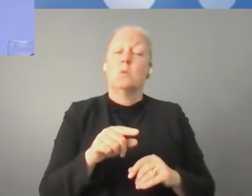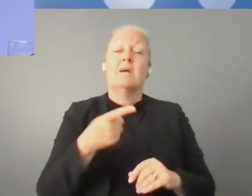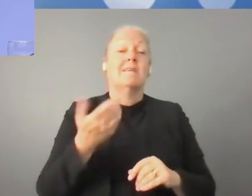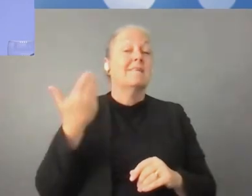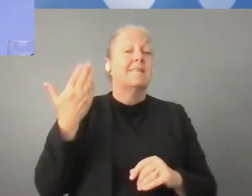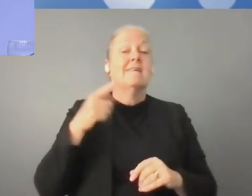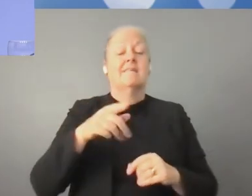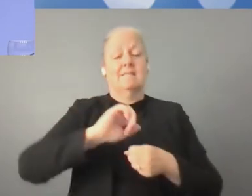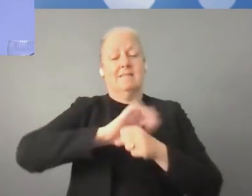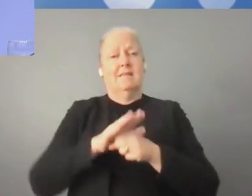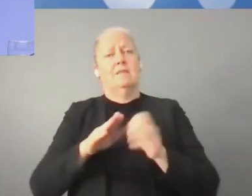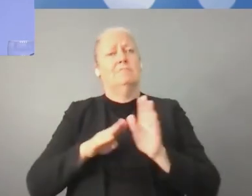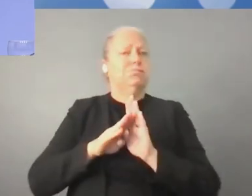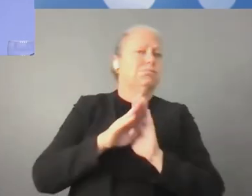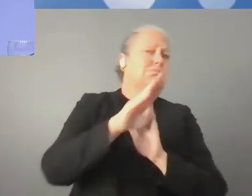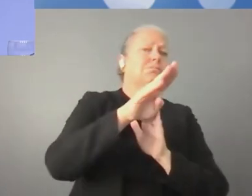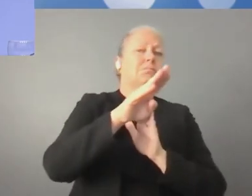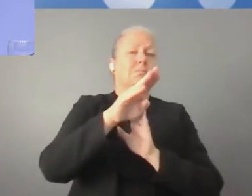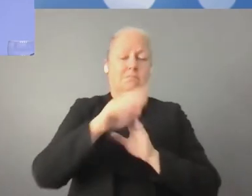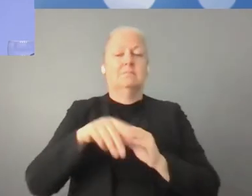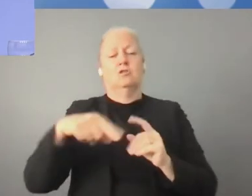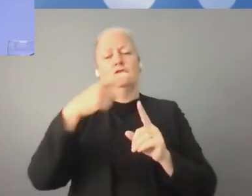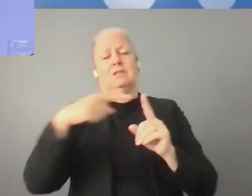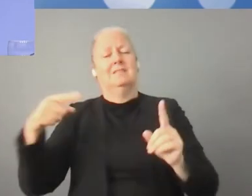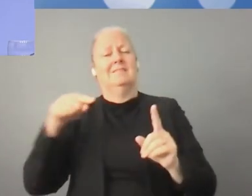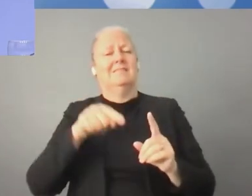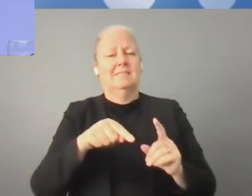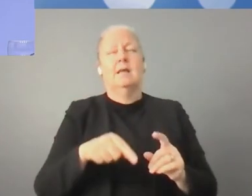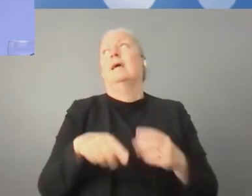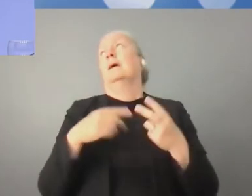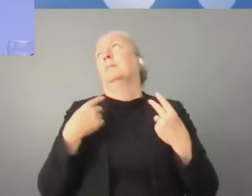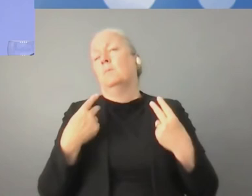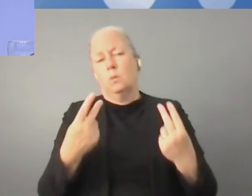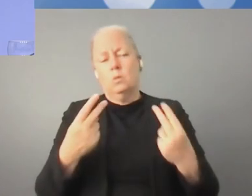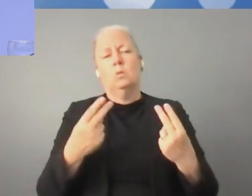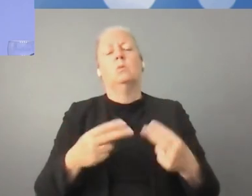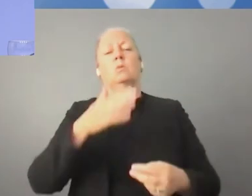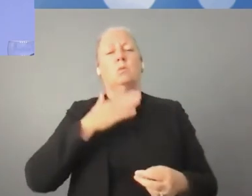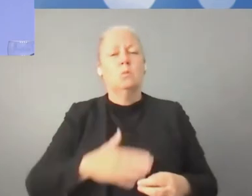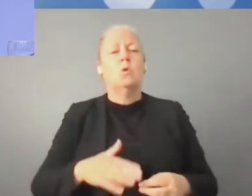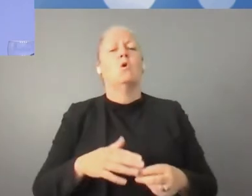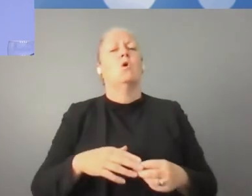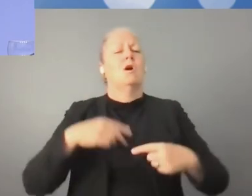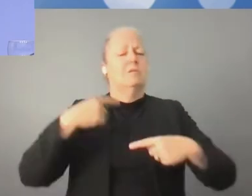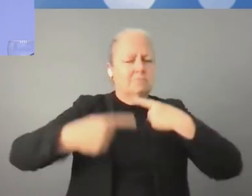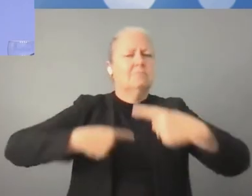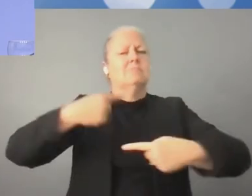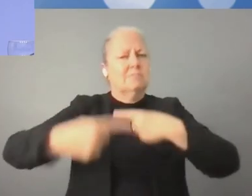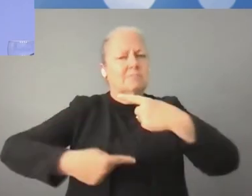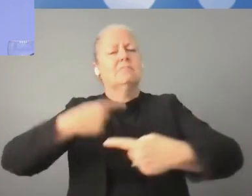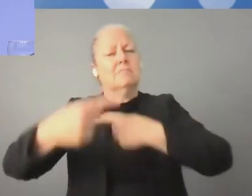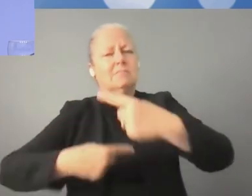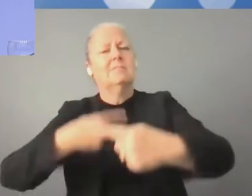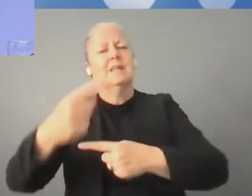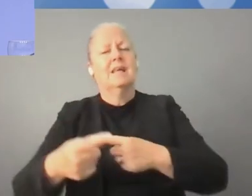las oportunidades que deben de la inversión en las nuevas tecnologías. La pandemia COVID